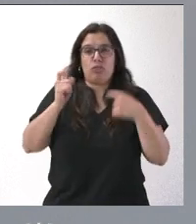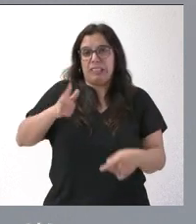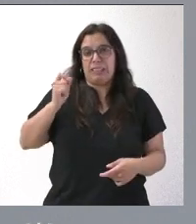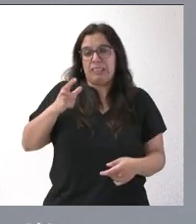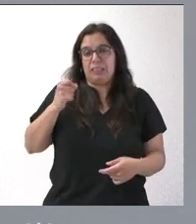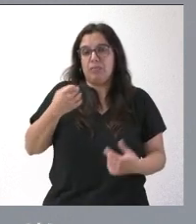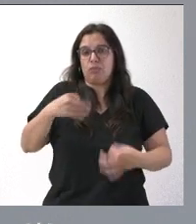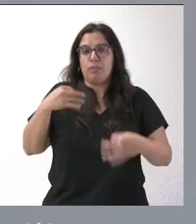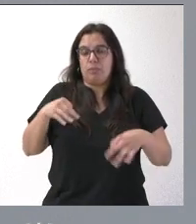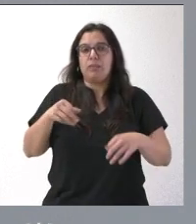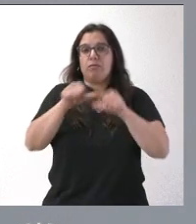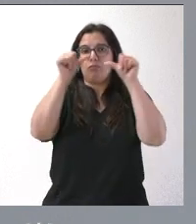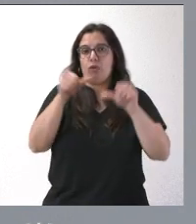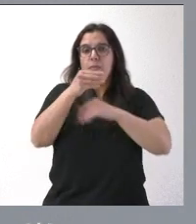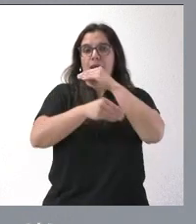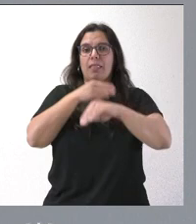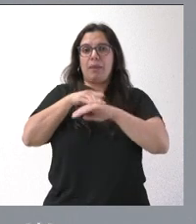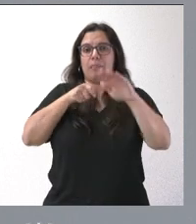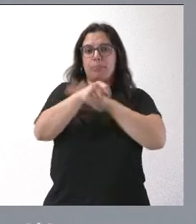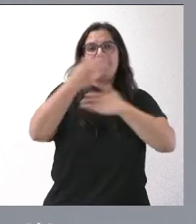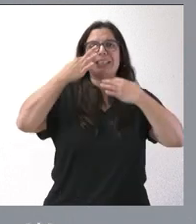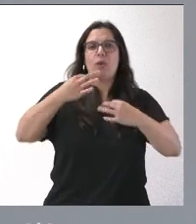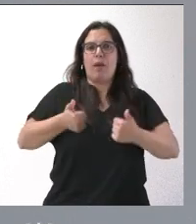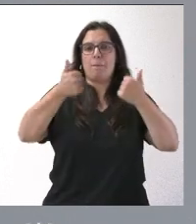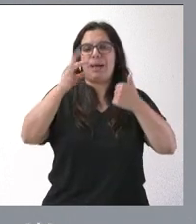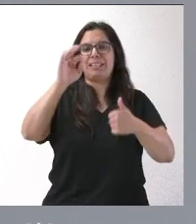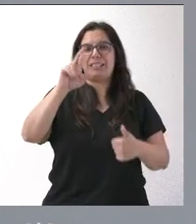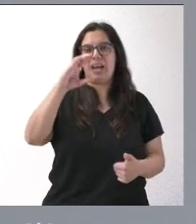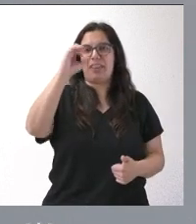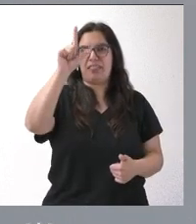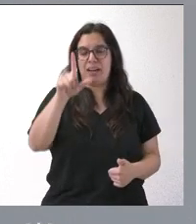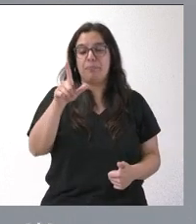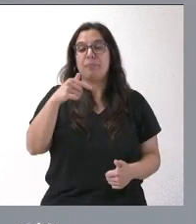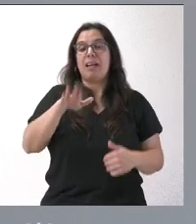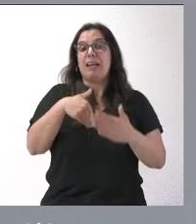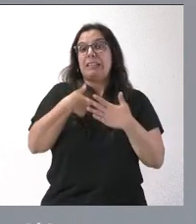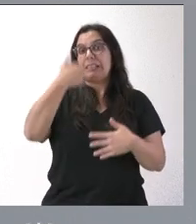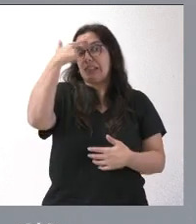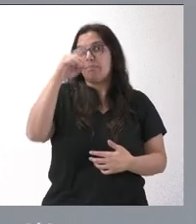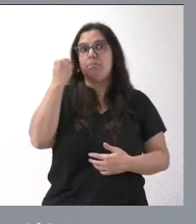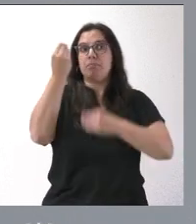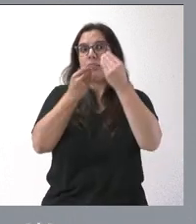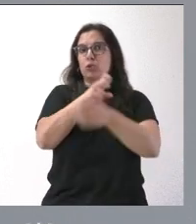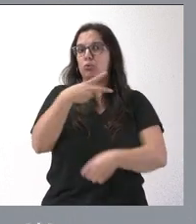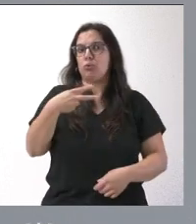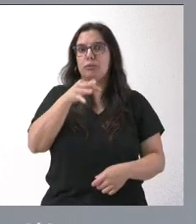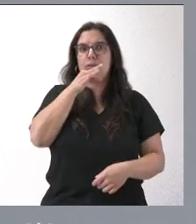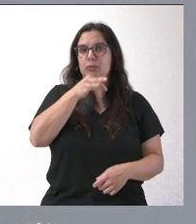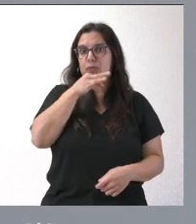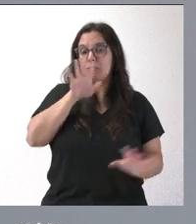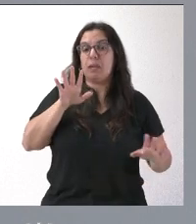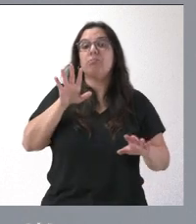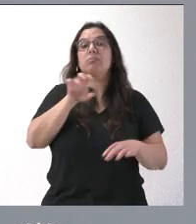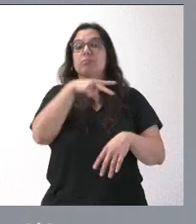TARCIL como instrumento de más garantía. Hasta donde yo sé, el TARCIL todavía no se ha pronunciado y, cuando se